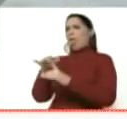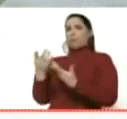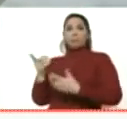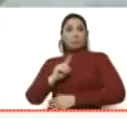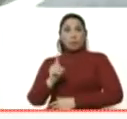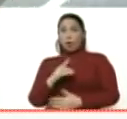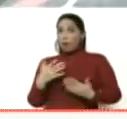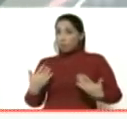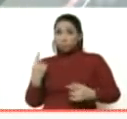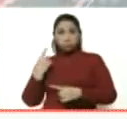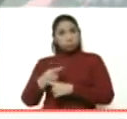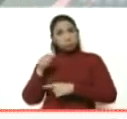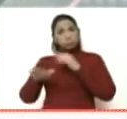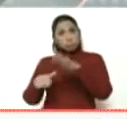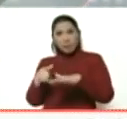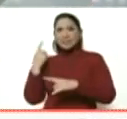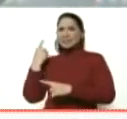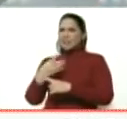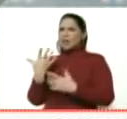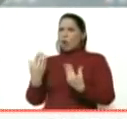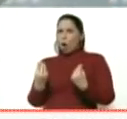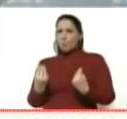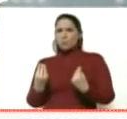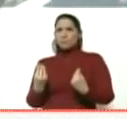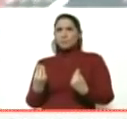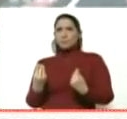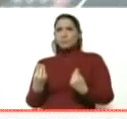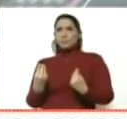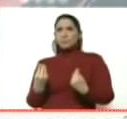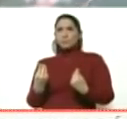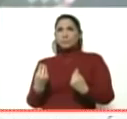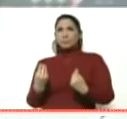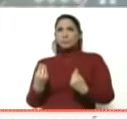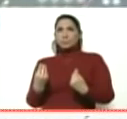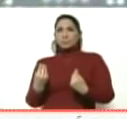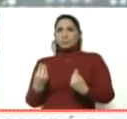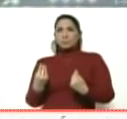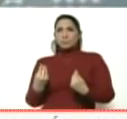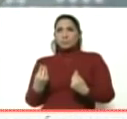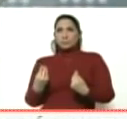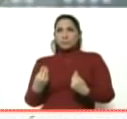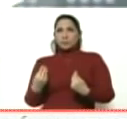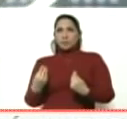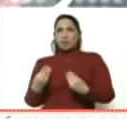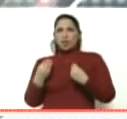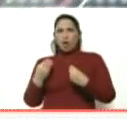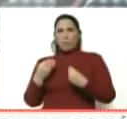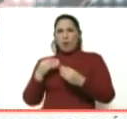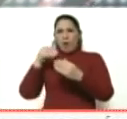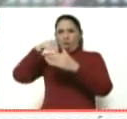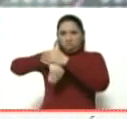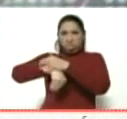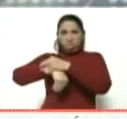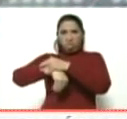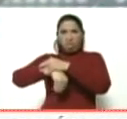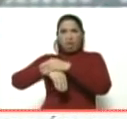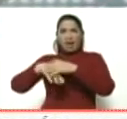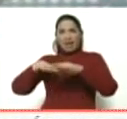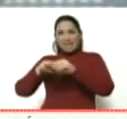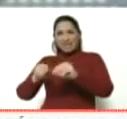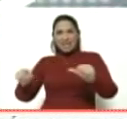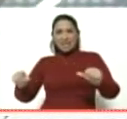saltar hacia adelante, es como meter la cabeza o la tierra como una avestruz ante algo que es,